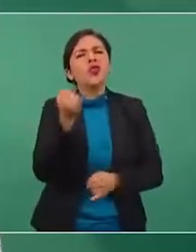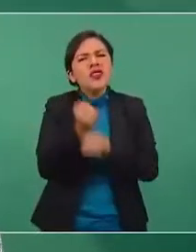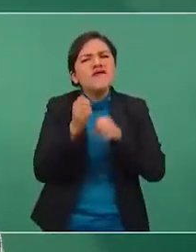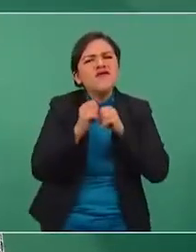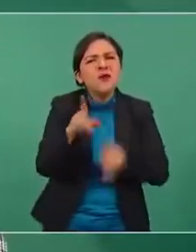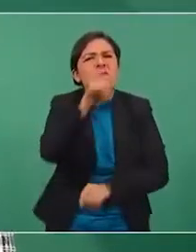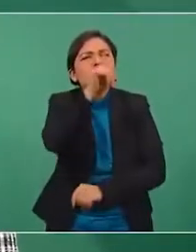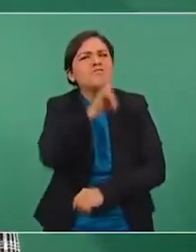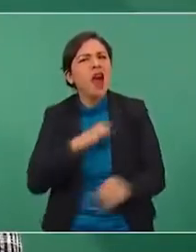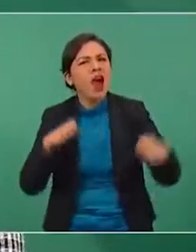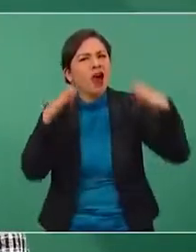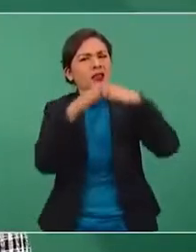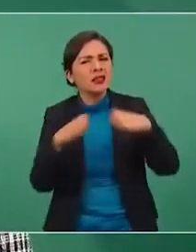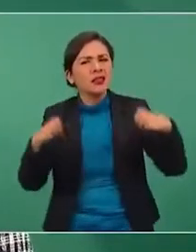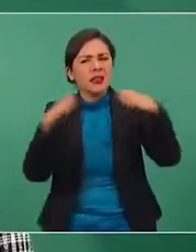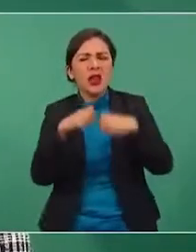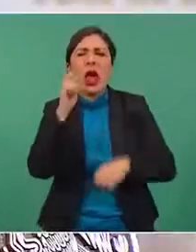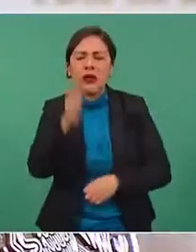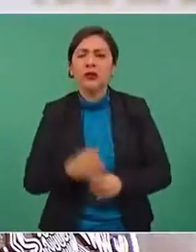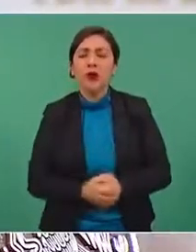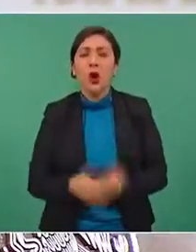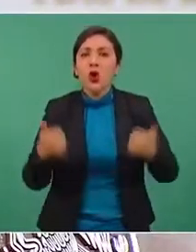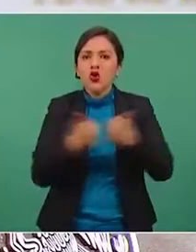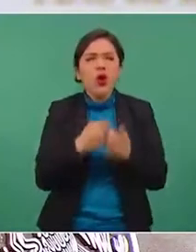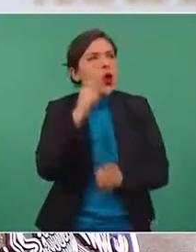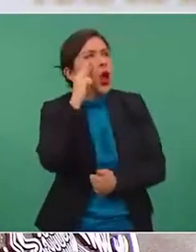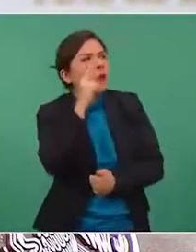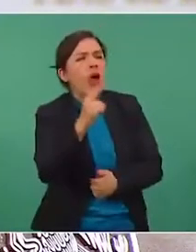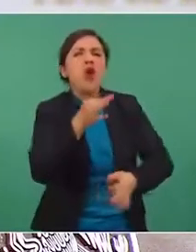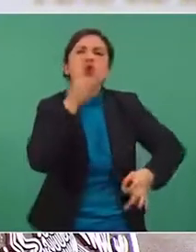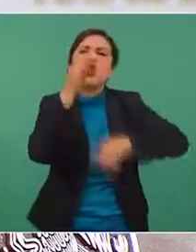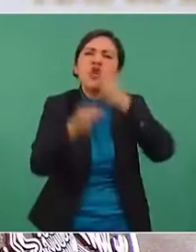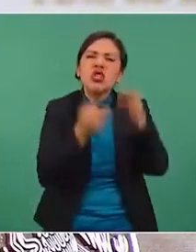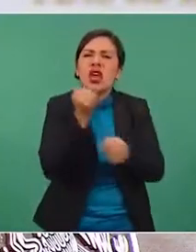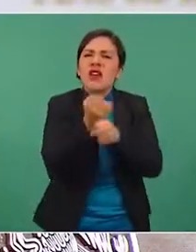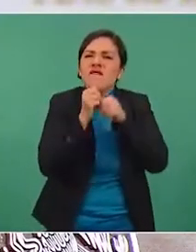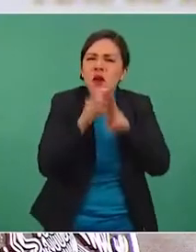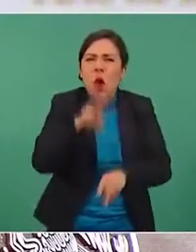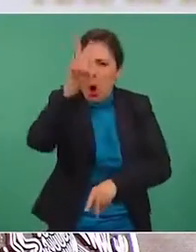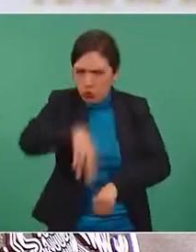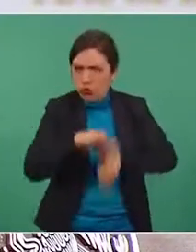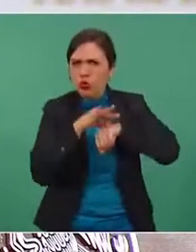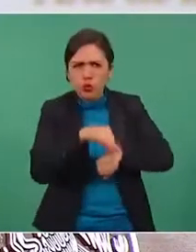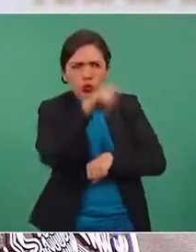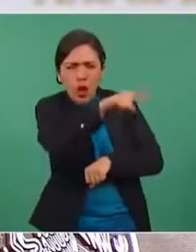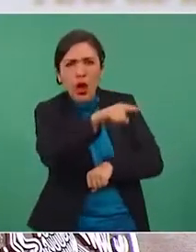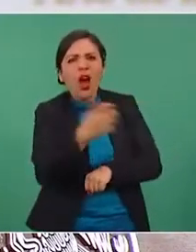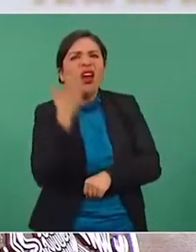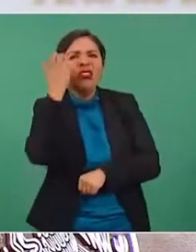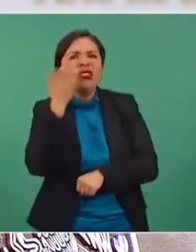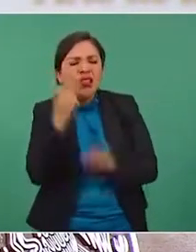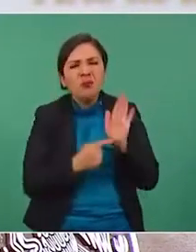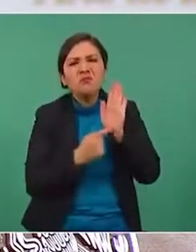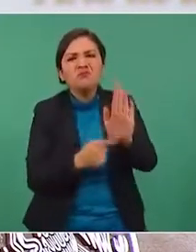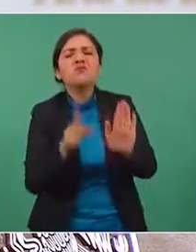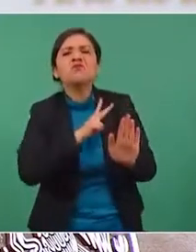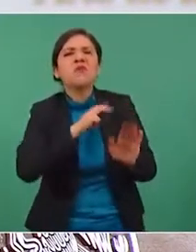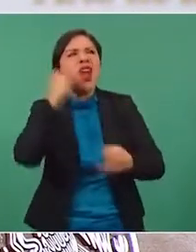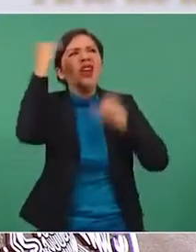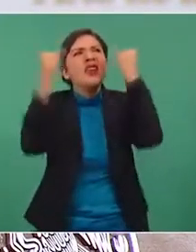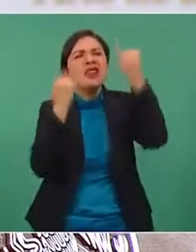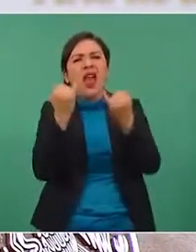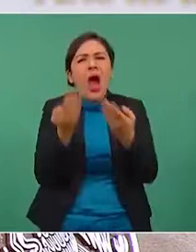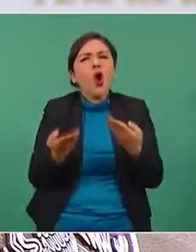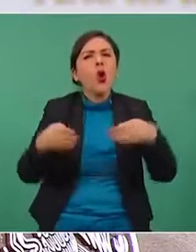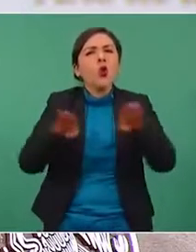engañosa, que es cuando a partir de datos, noticias o informaciones verdaderas se presentan conclusiones falsas